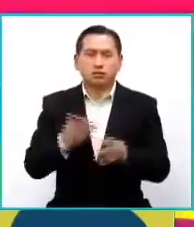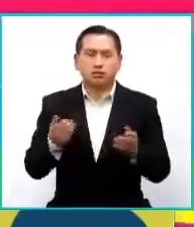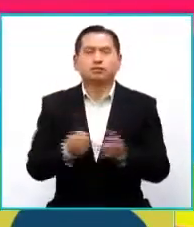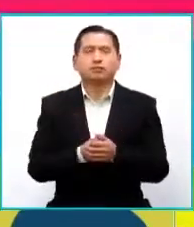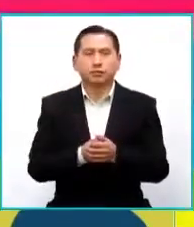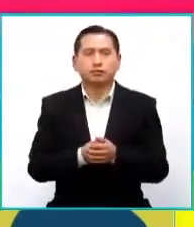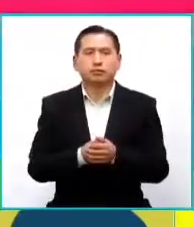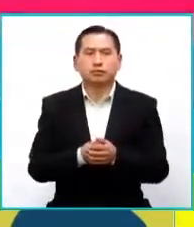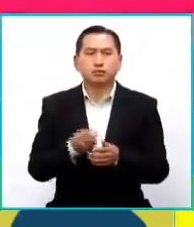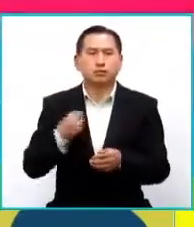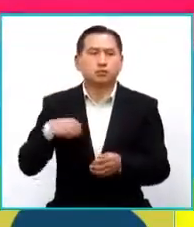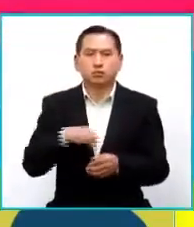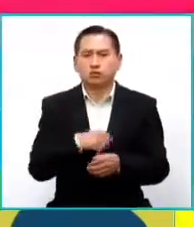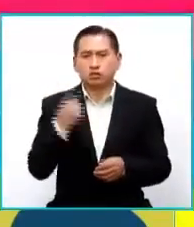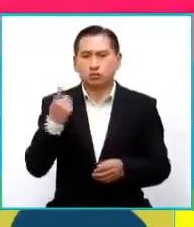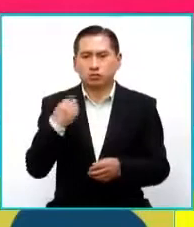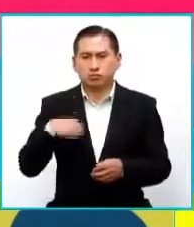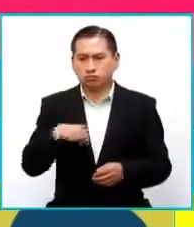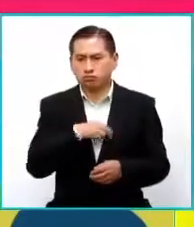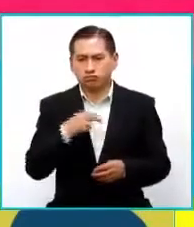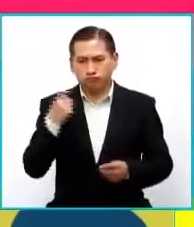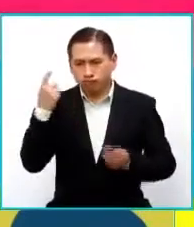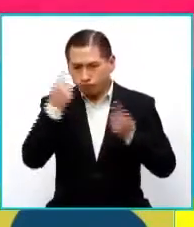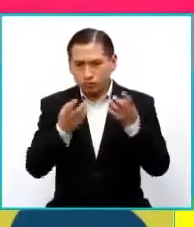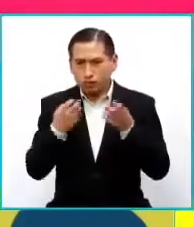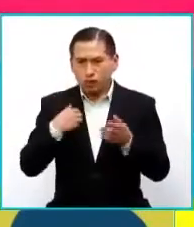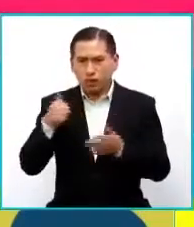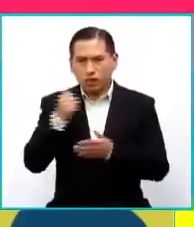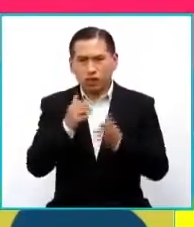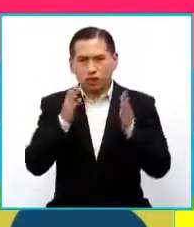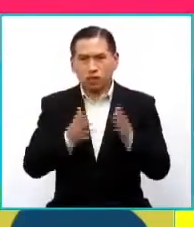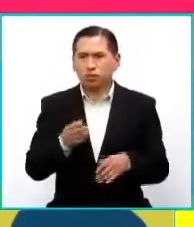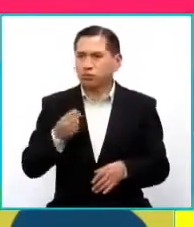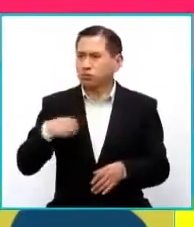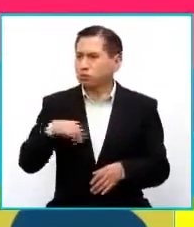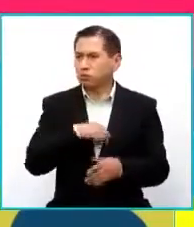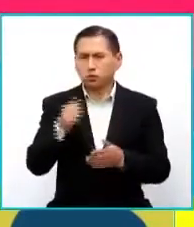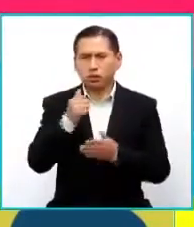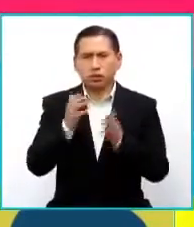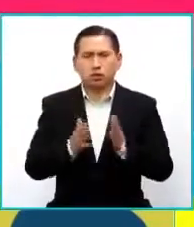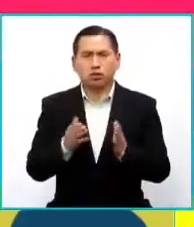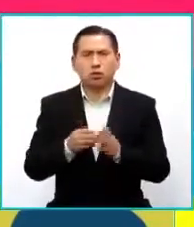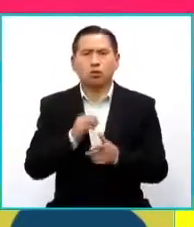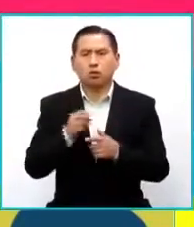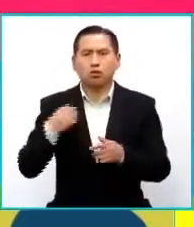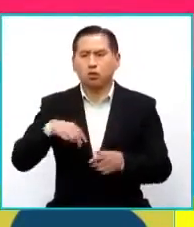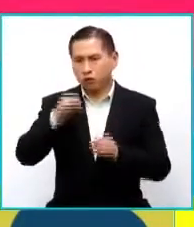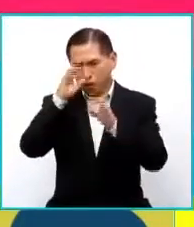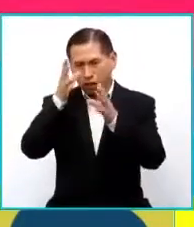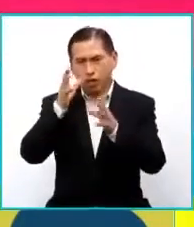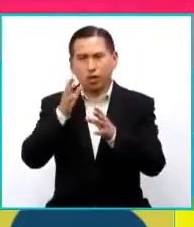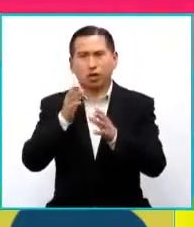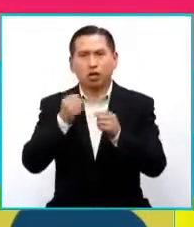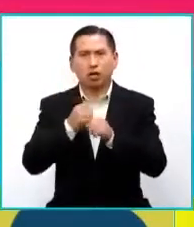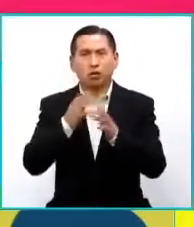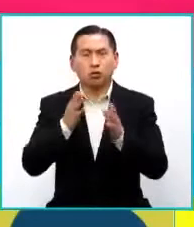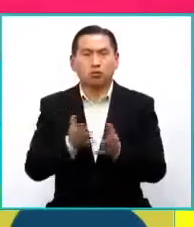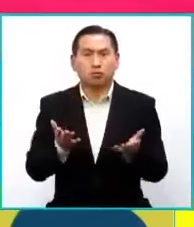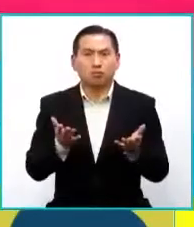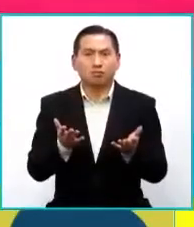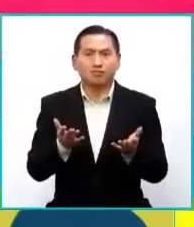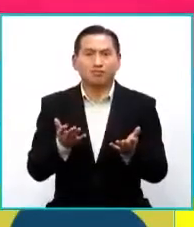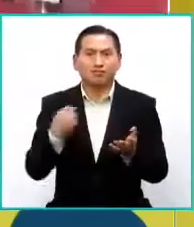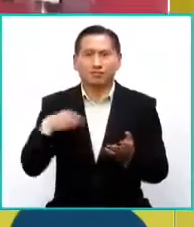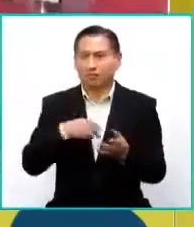¿no? Entonces siempre nos hemos preguntado, ¿realmente queremos ser artistas? ¿Somos artistas o somos creadores? Entonces estamos